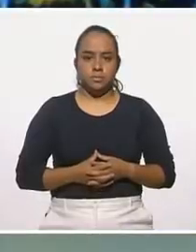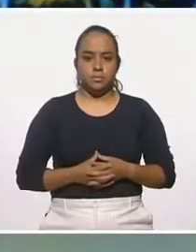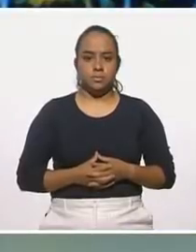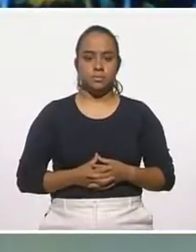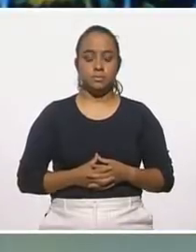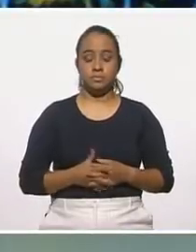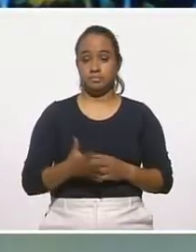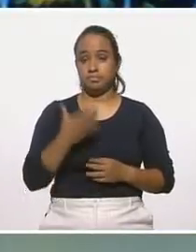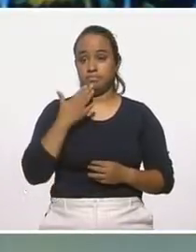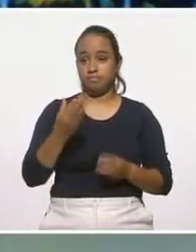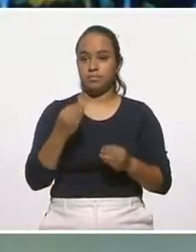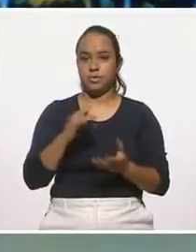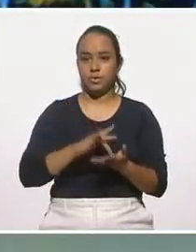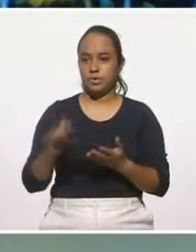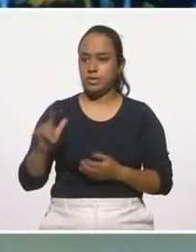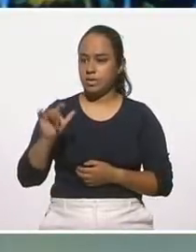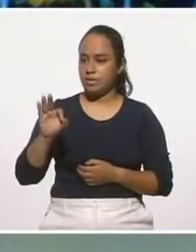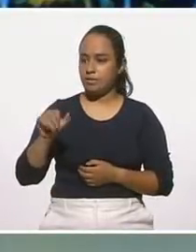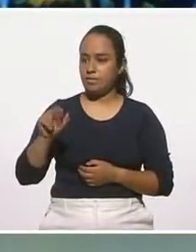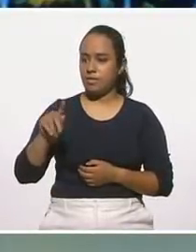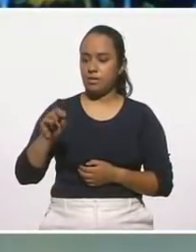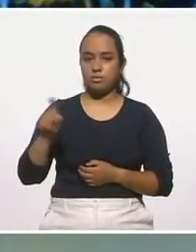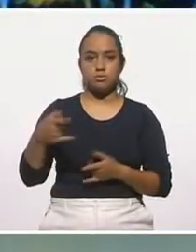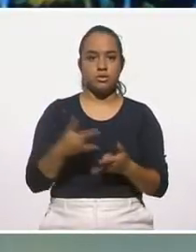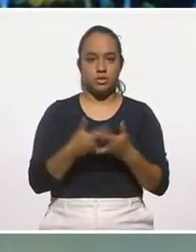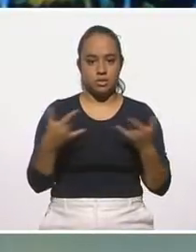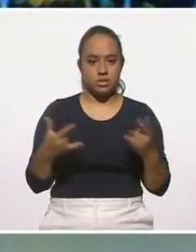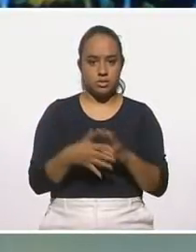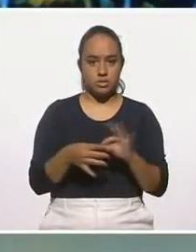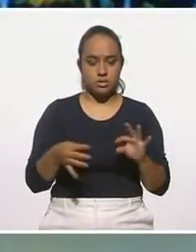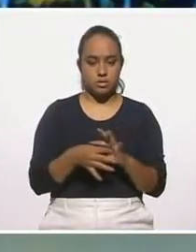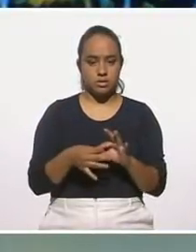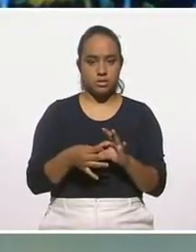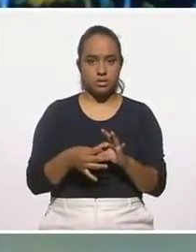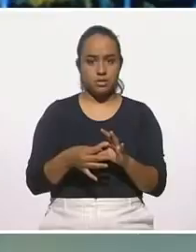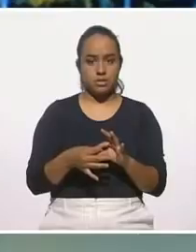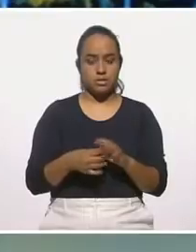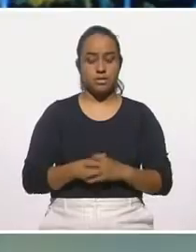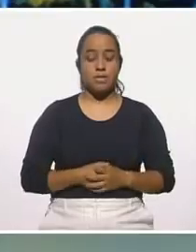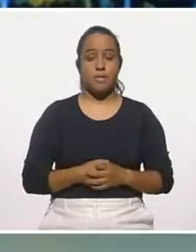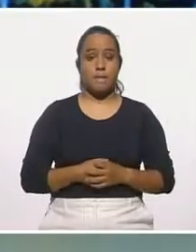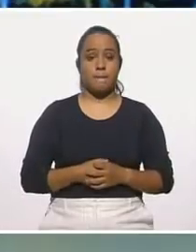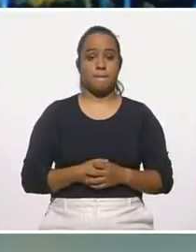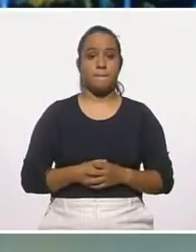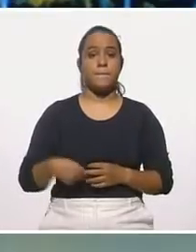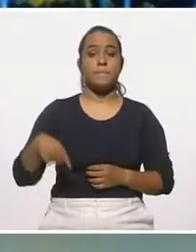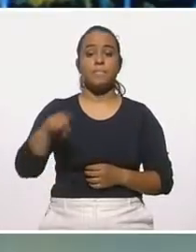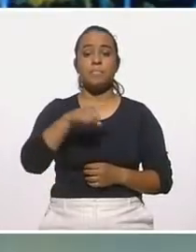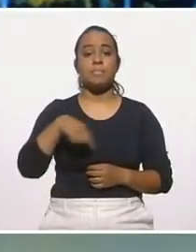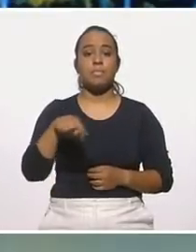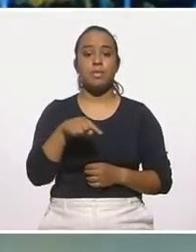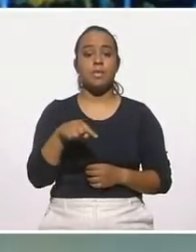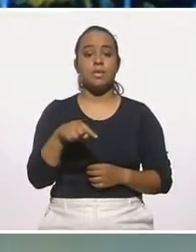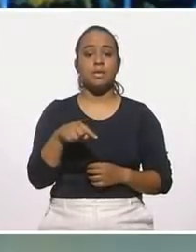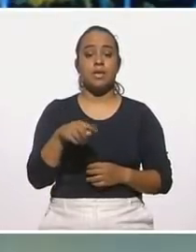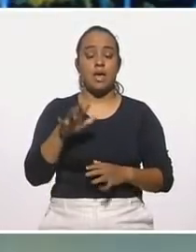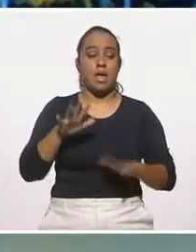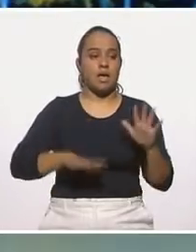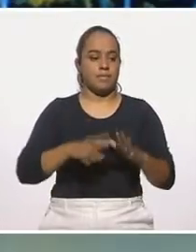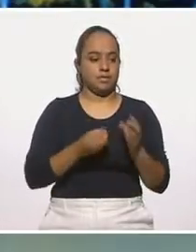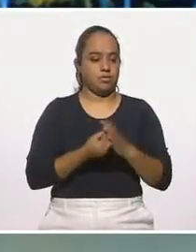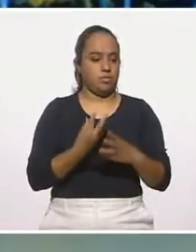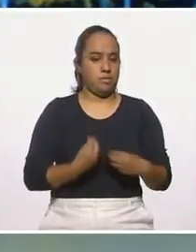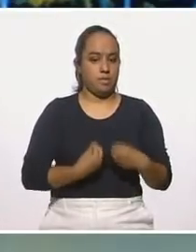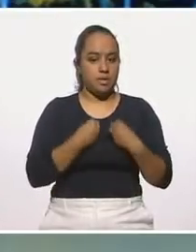Muy bien, agradecemos a Fausto que nos compartió su testimonio, y pues nadie acepta esta realidad,